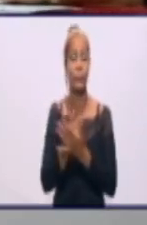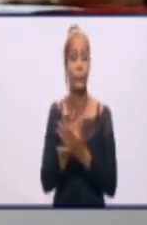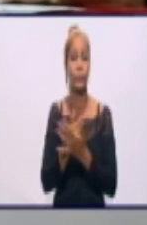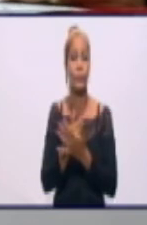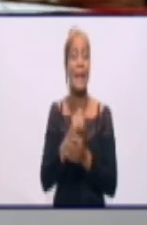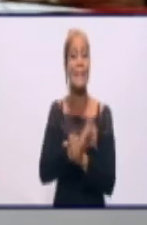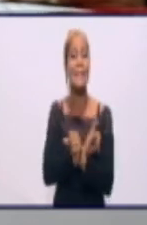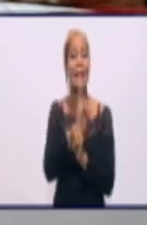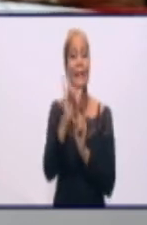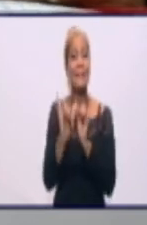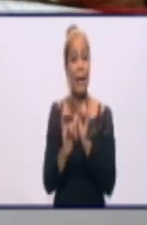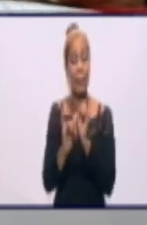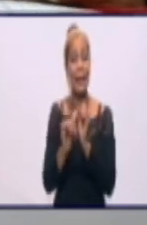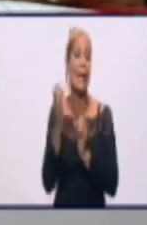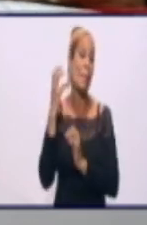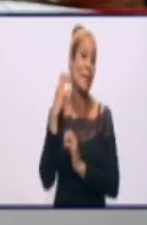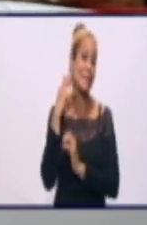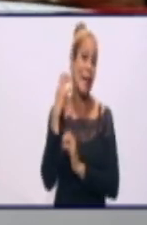Isabel en Manzanillo,